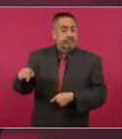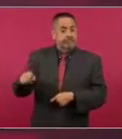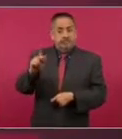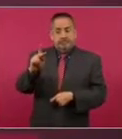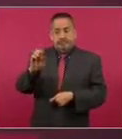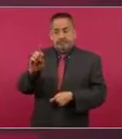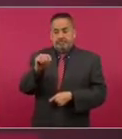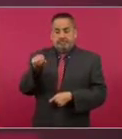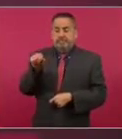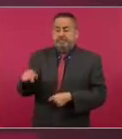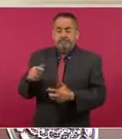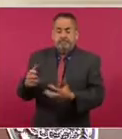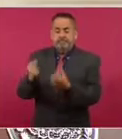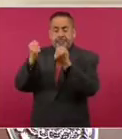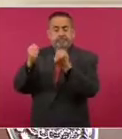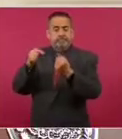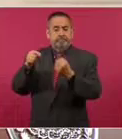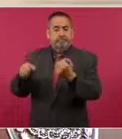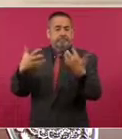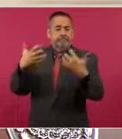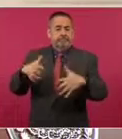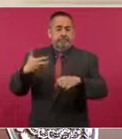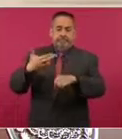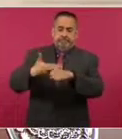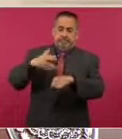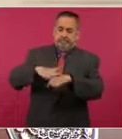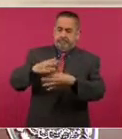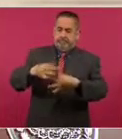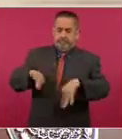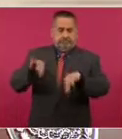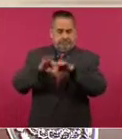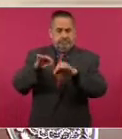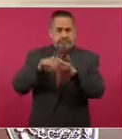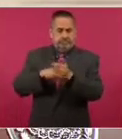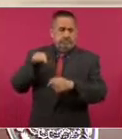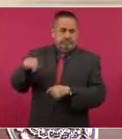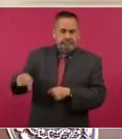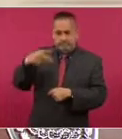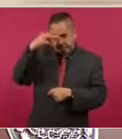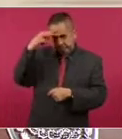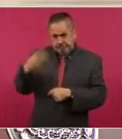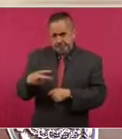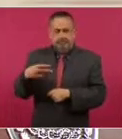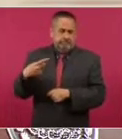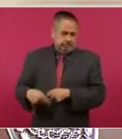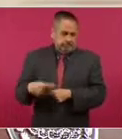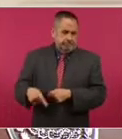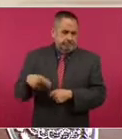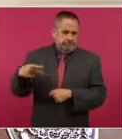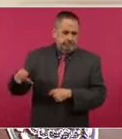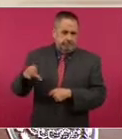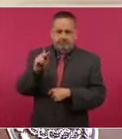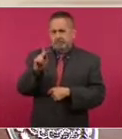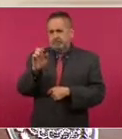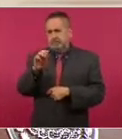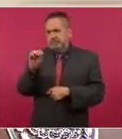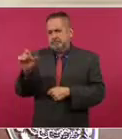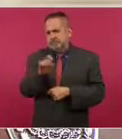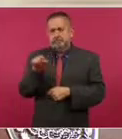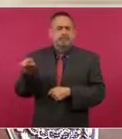de la empresa pública más importante de nuestro país, es una de las